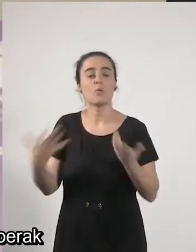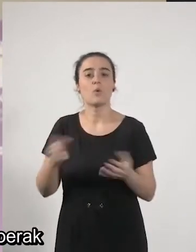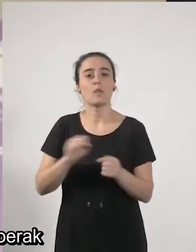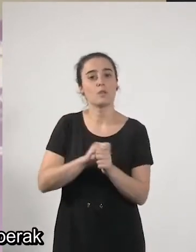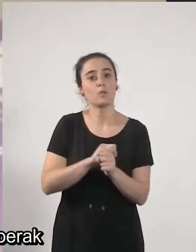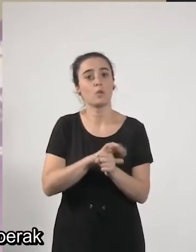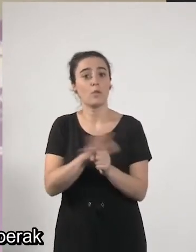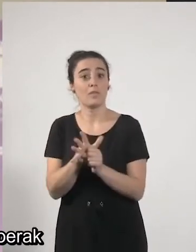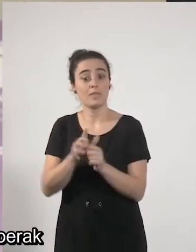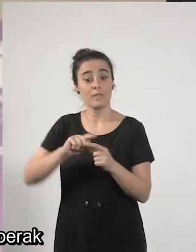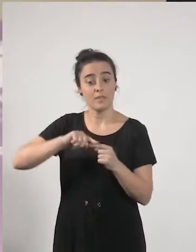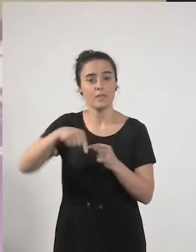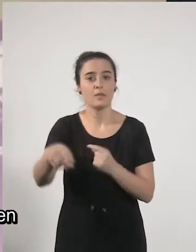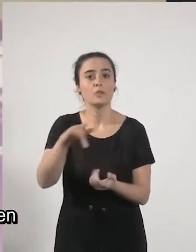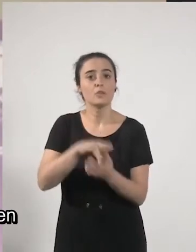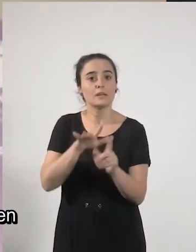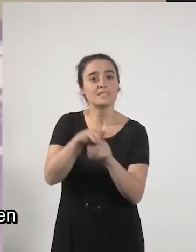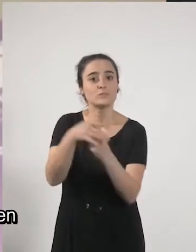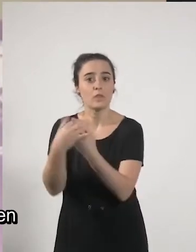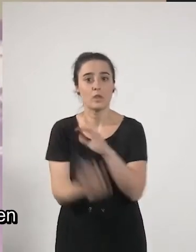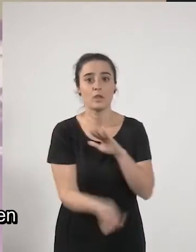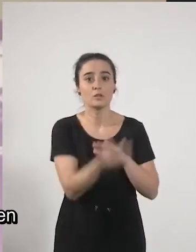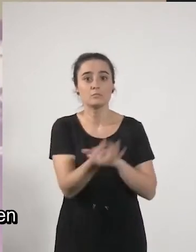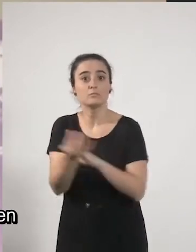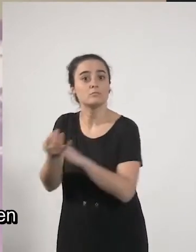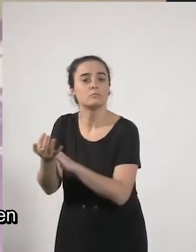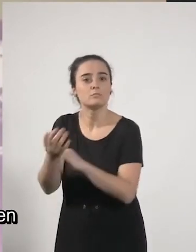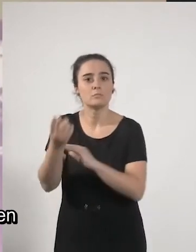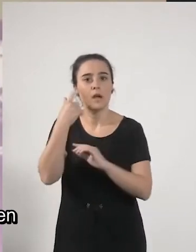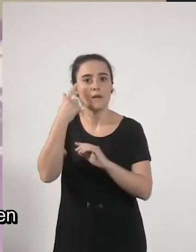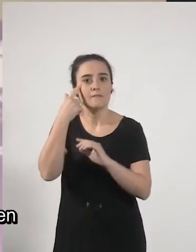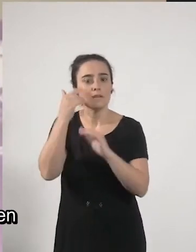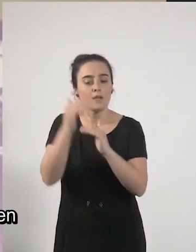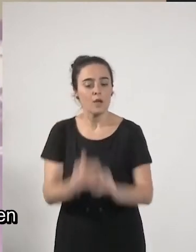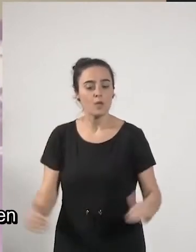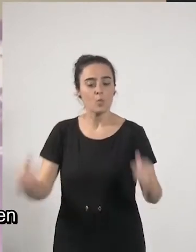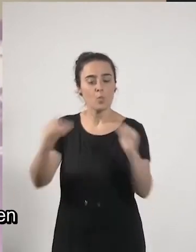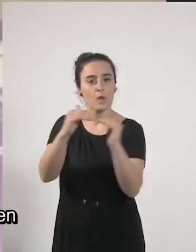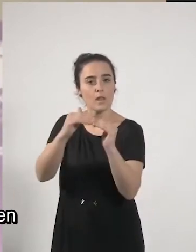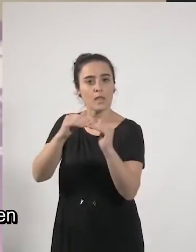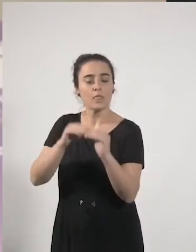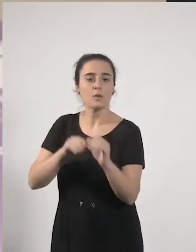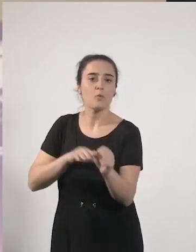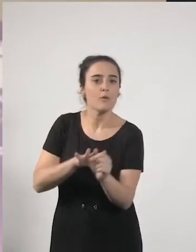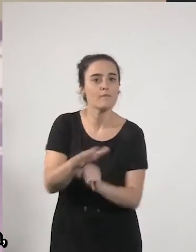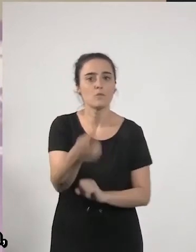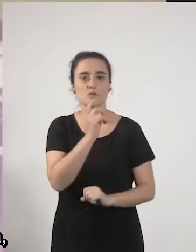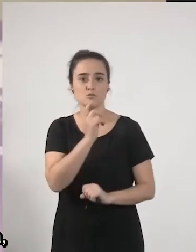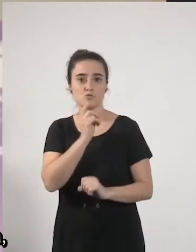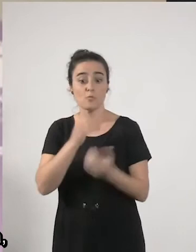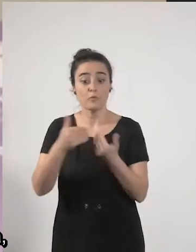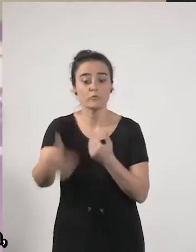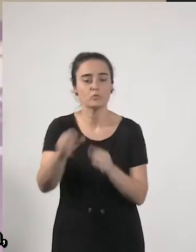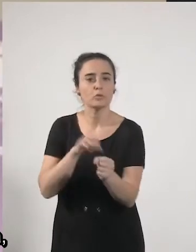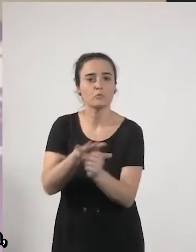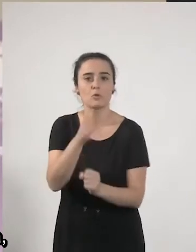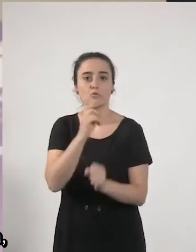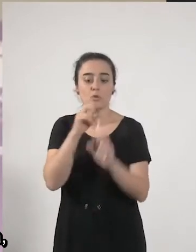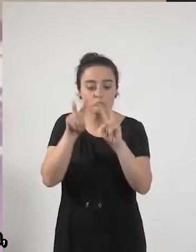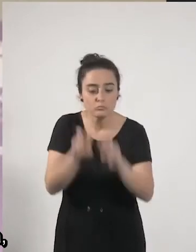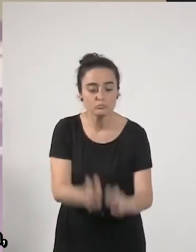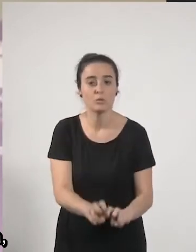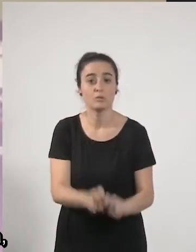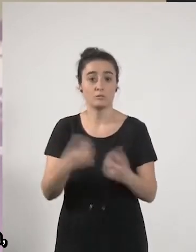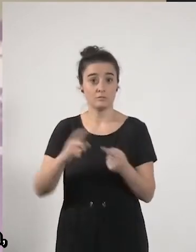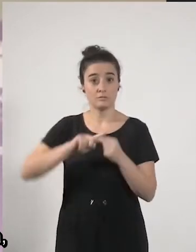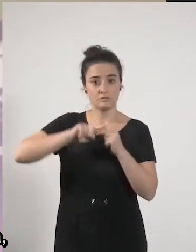ondorioz sortutako egoerak, berdintasunean zeeragin izan duen eta izango duen astertzea, eta honen inguruan iritzi